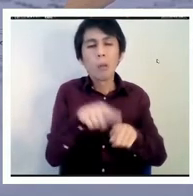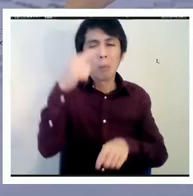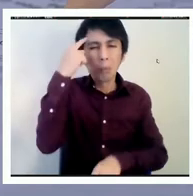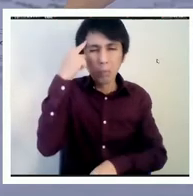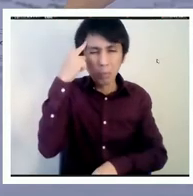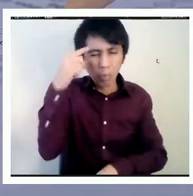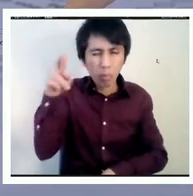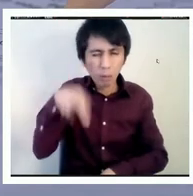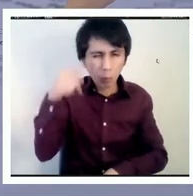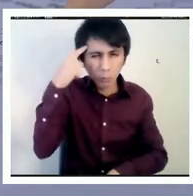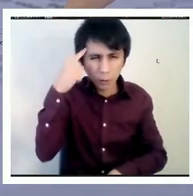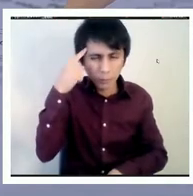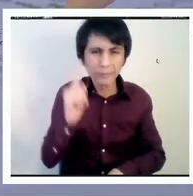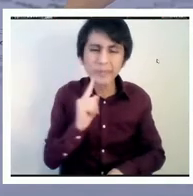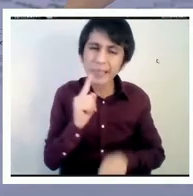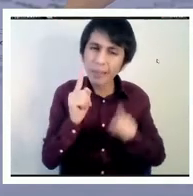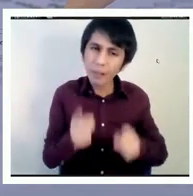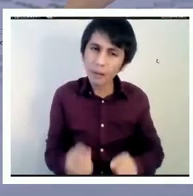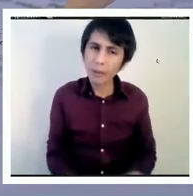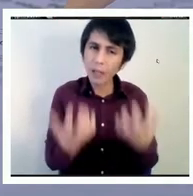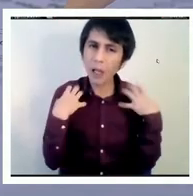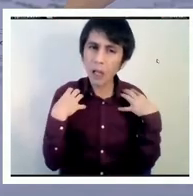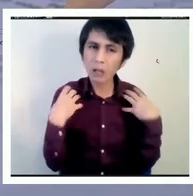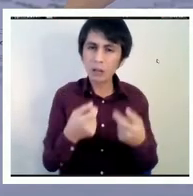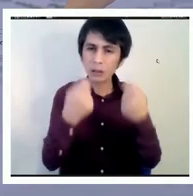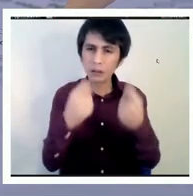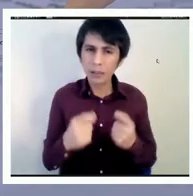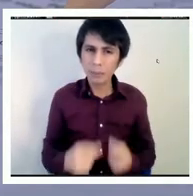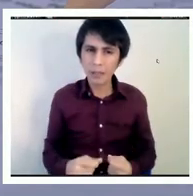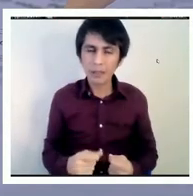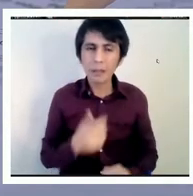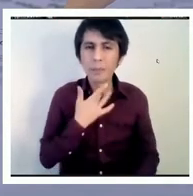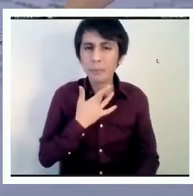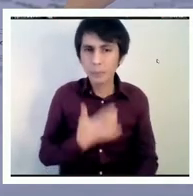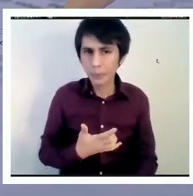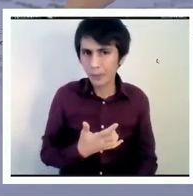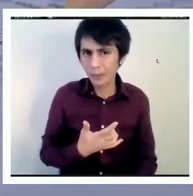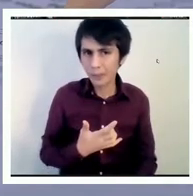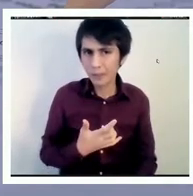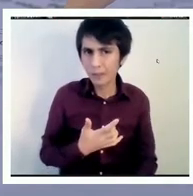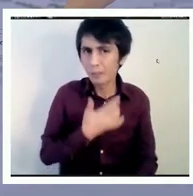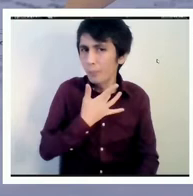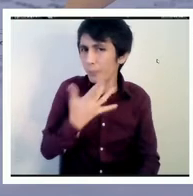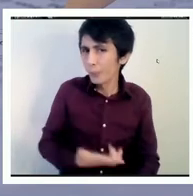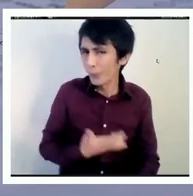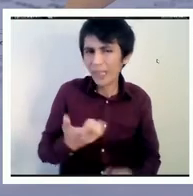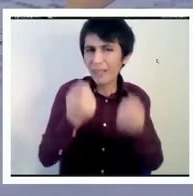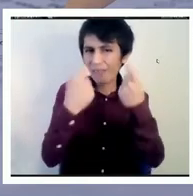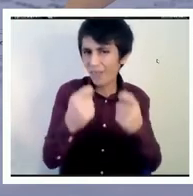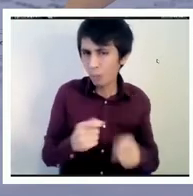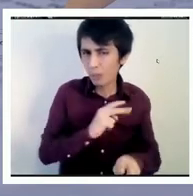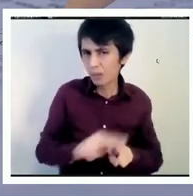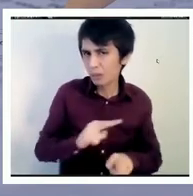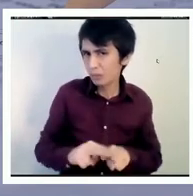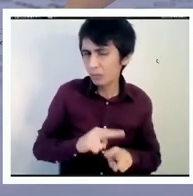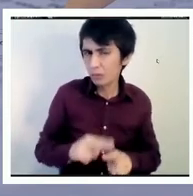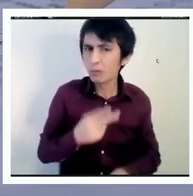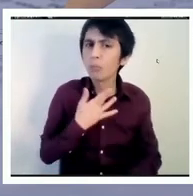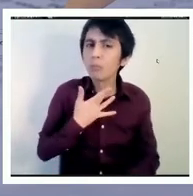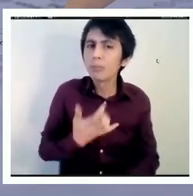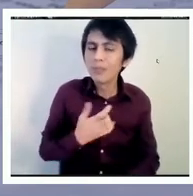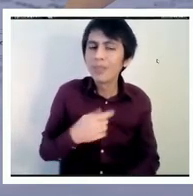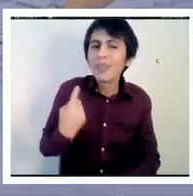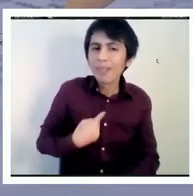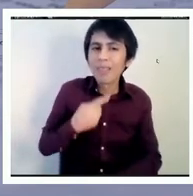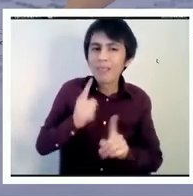tiene que estar a cargo de los exámenes. ¿Por qué evaluamos y por qué debemos estar involucrados en este proceso?